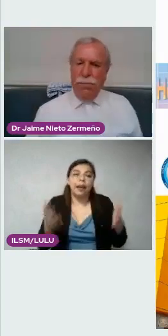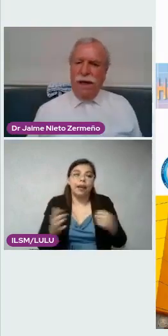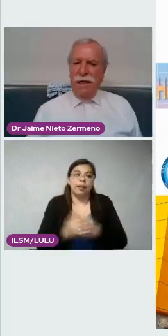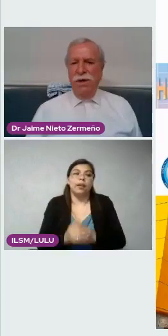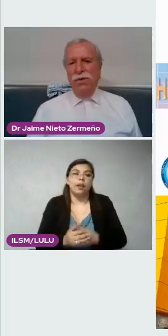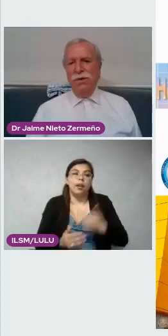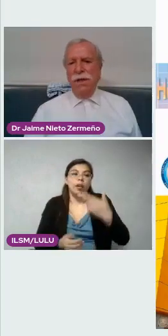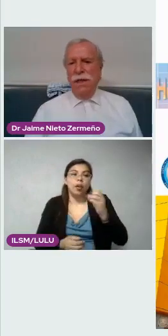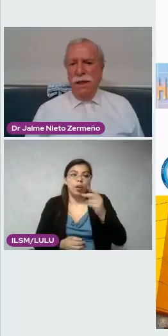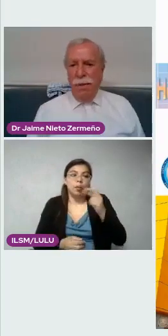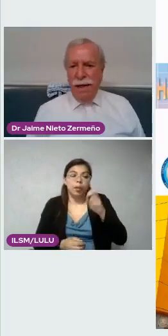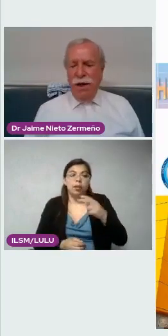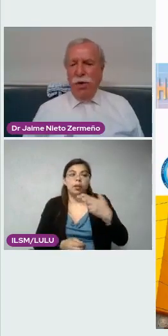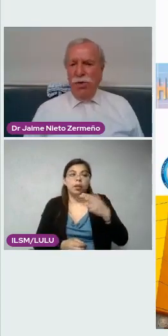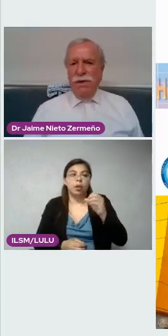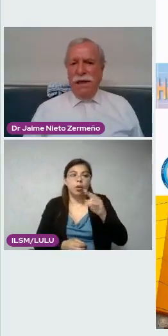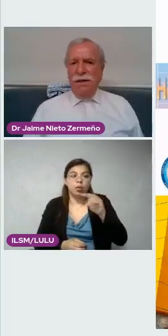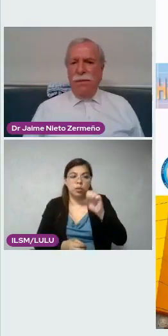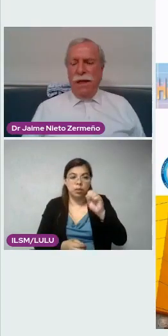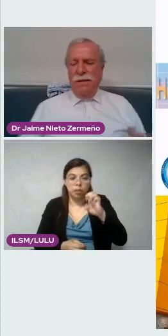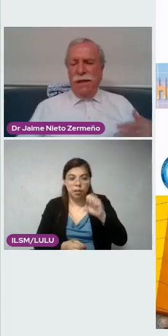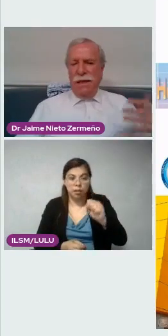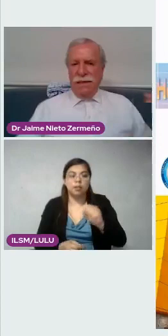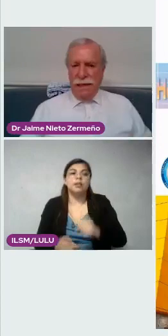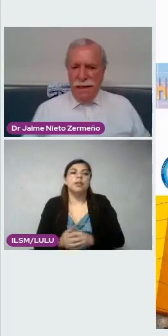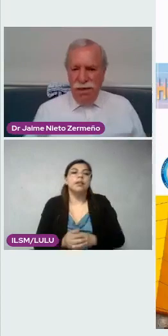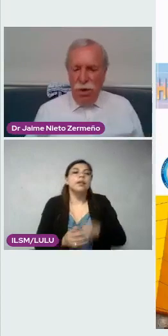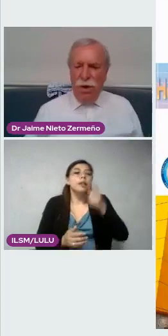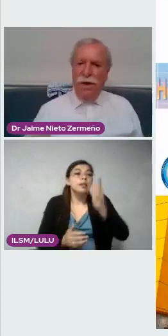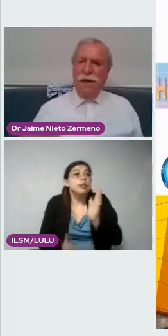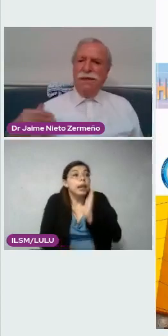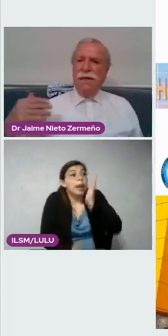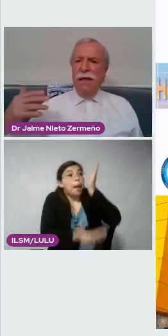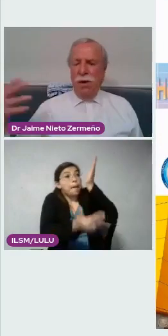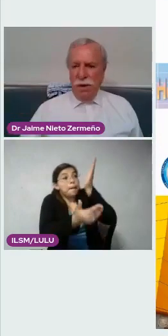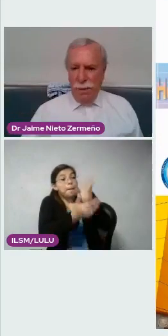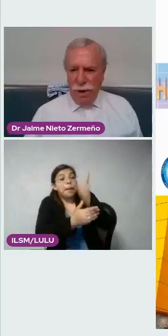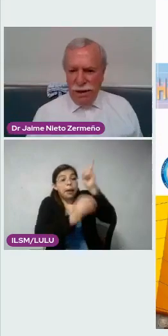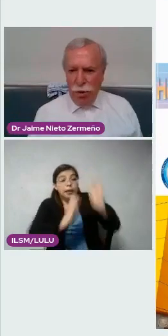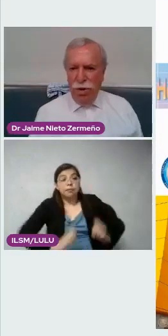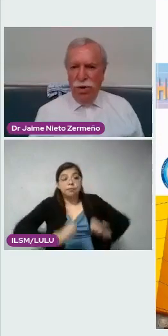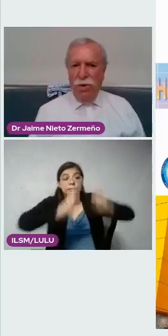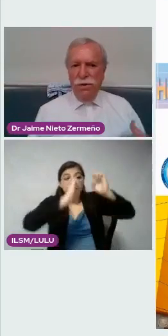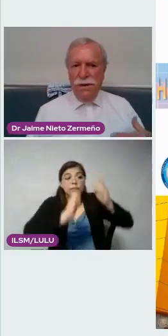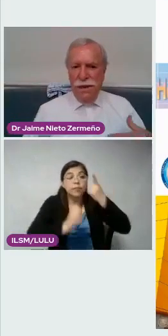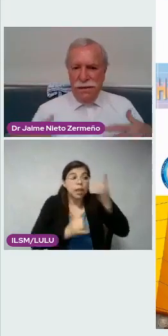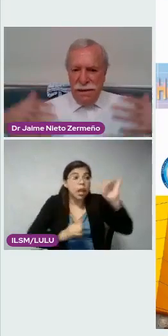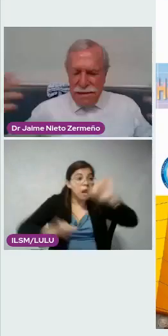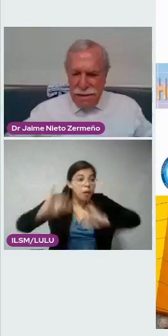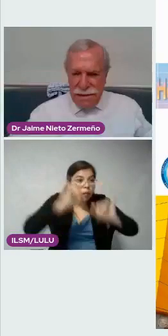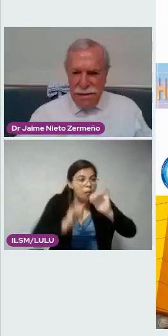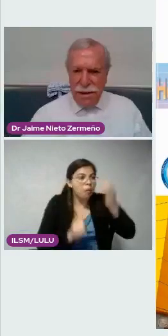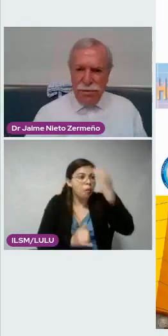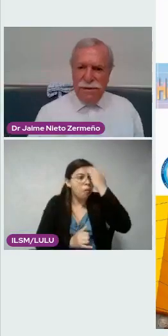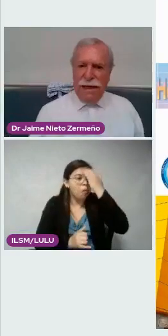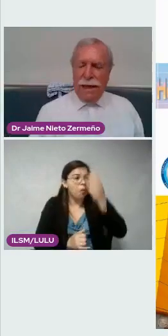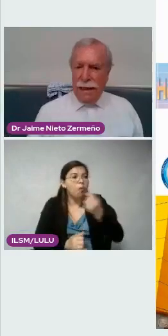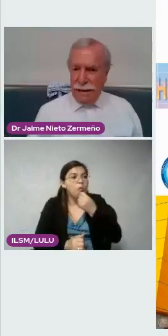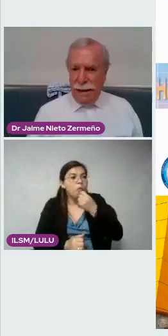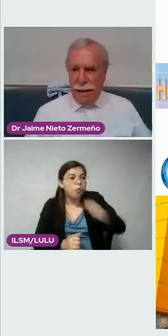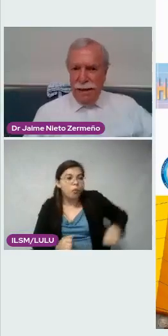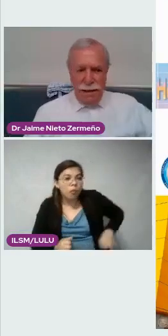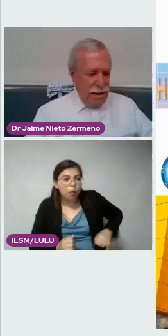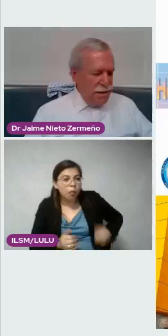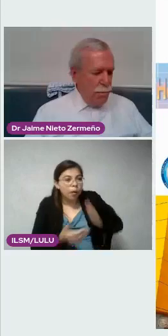para niños. Y van y conocen las instalaciones, los laboratorios, se les enseñan cosas de